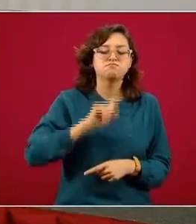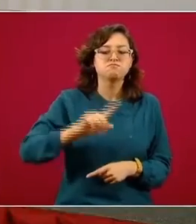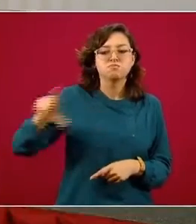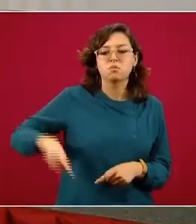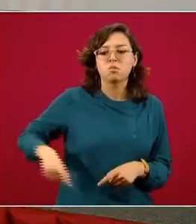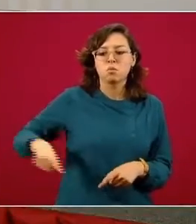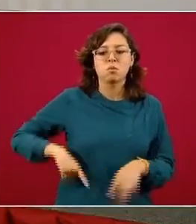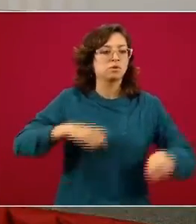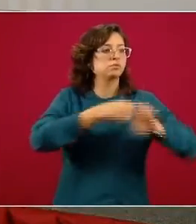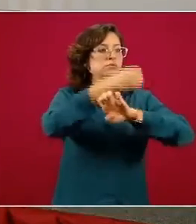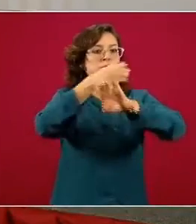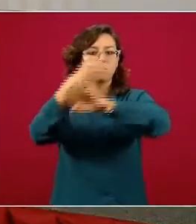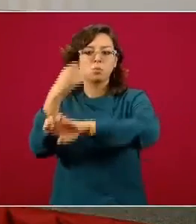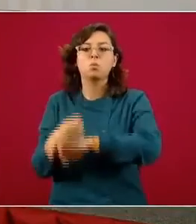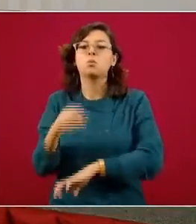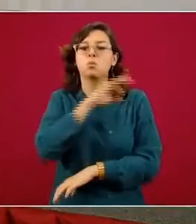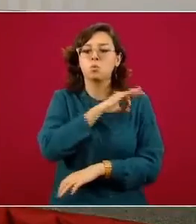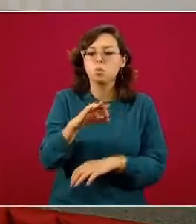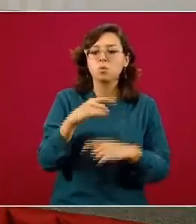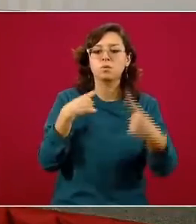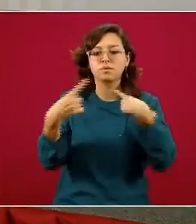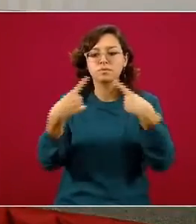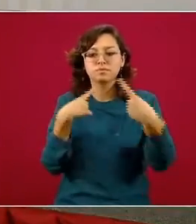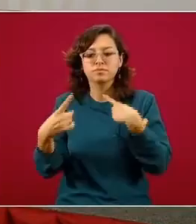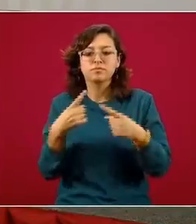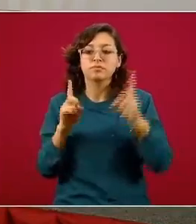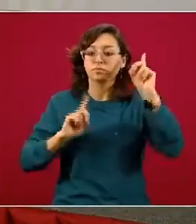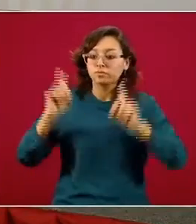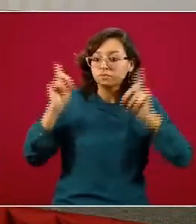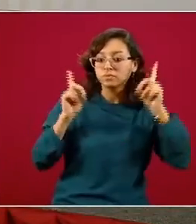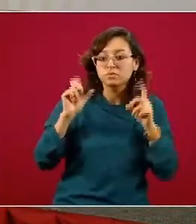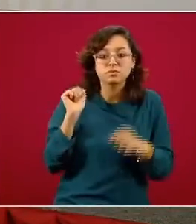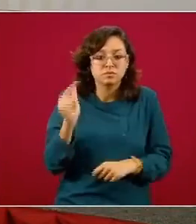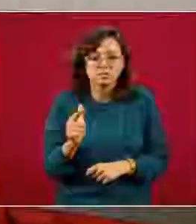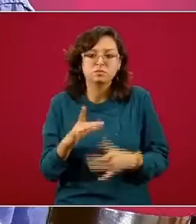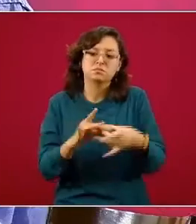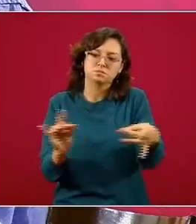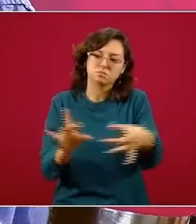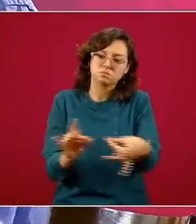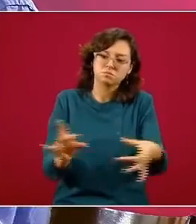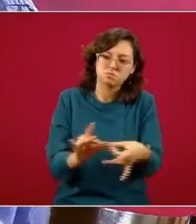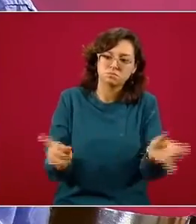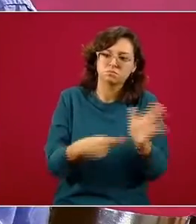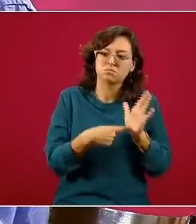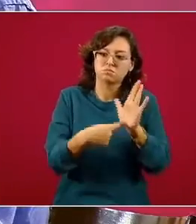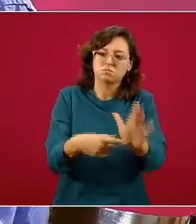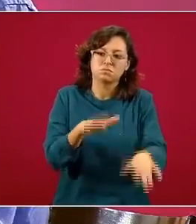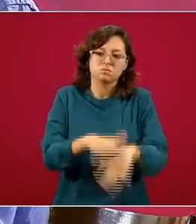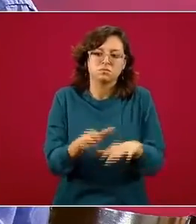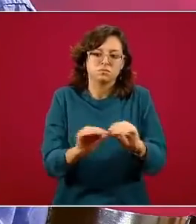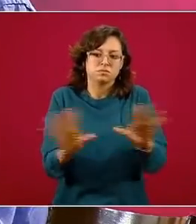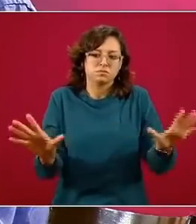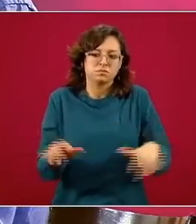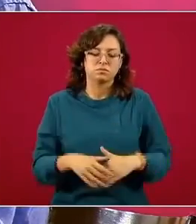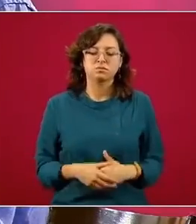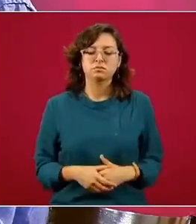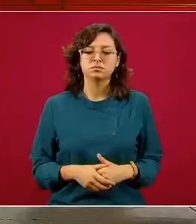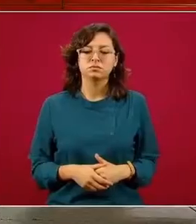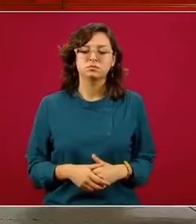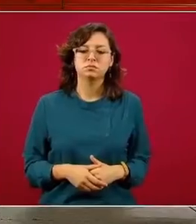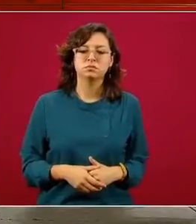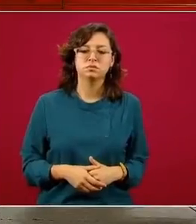estatales participaran en un diálogo si es que tenían alguna inquietud sobre los indicadores del semáforo